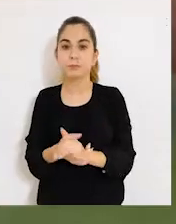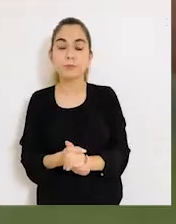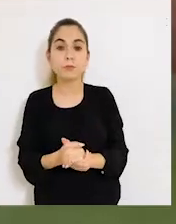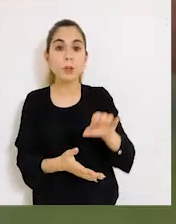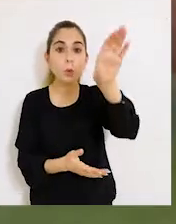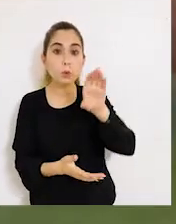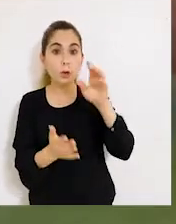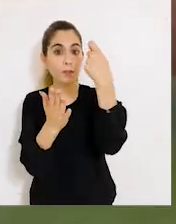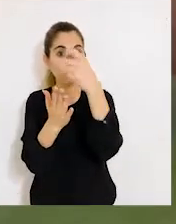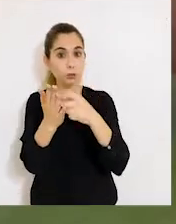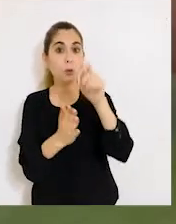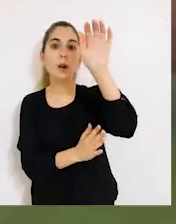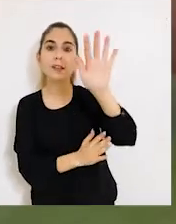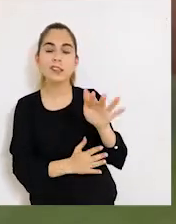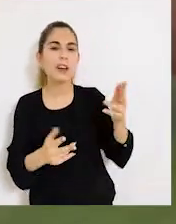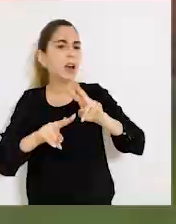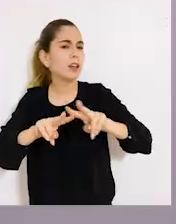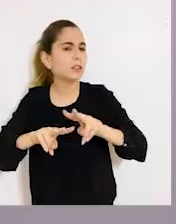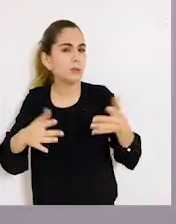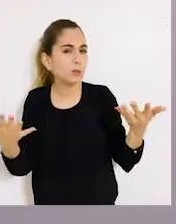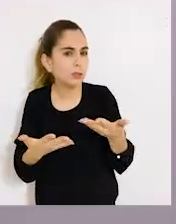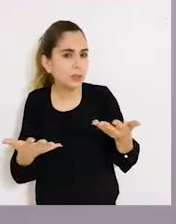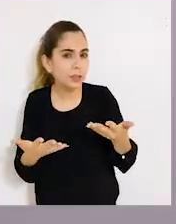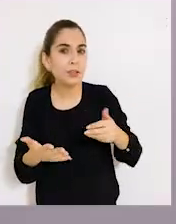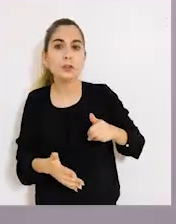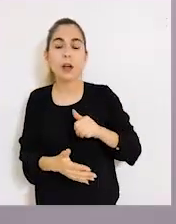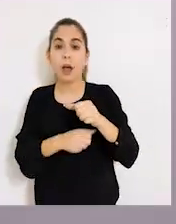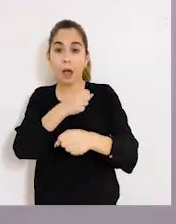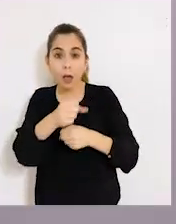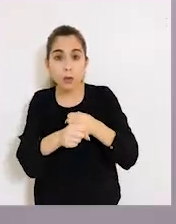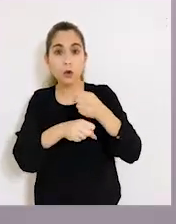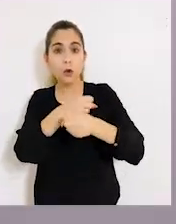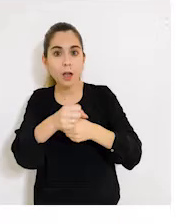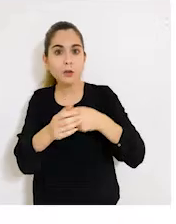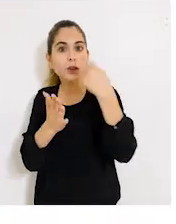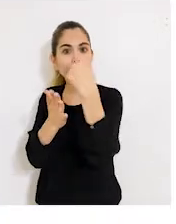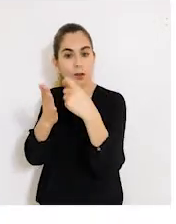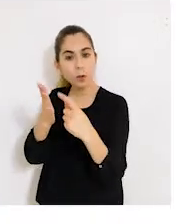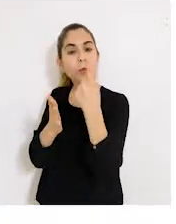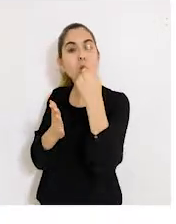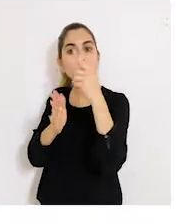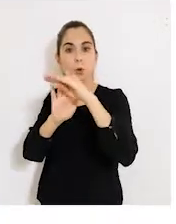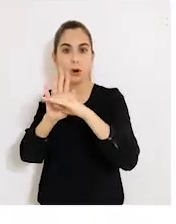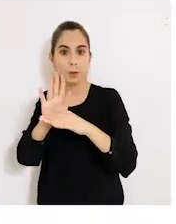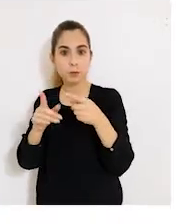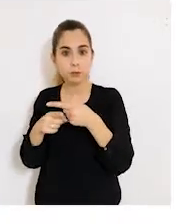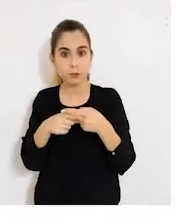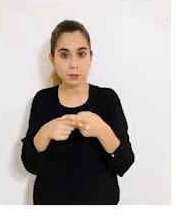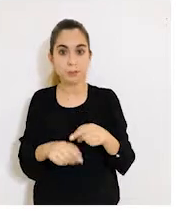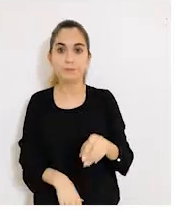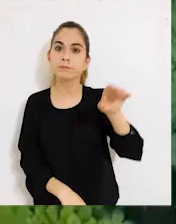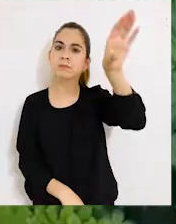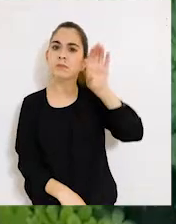del curso de evaluación cualitativa, lo que hacemos es que todos los años evaluamos un programa social. Este curso